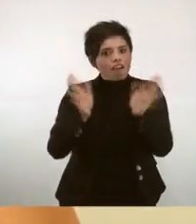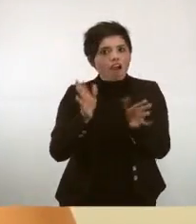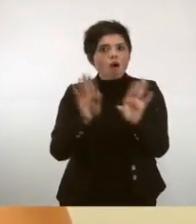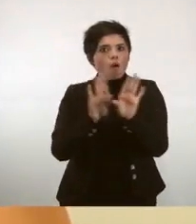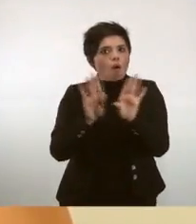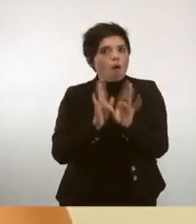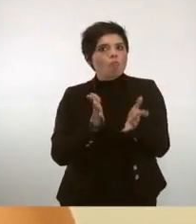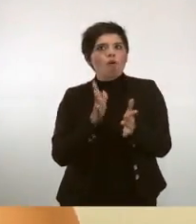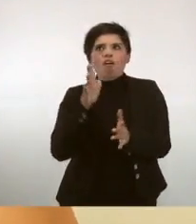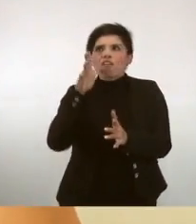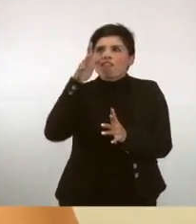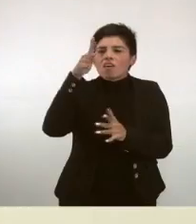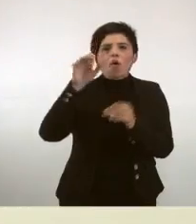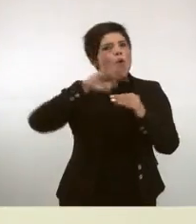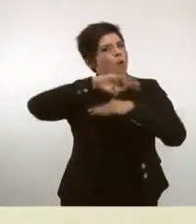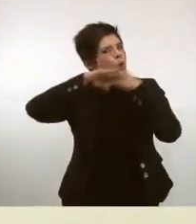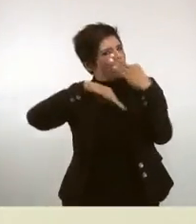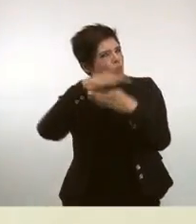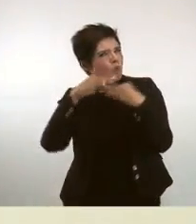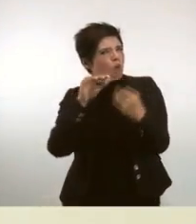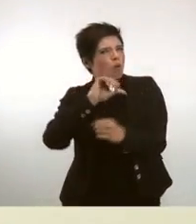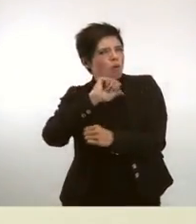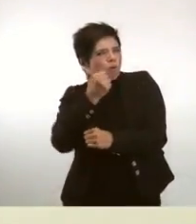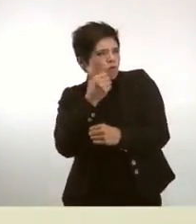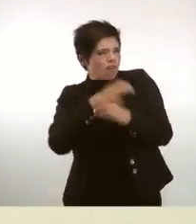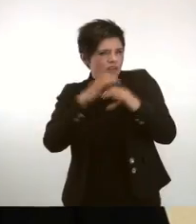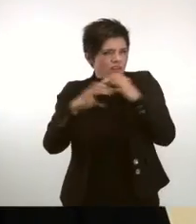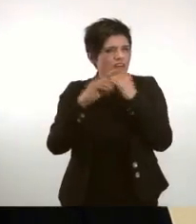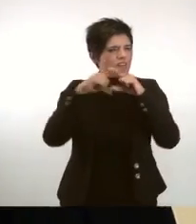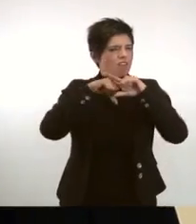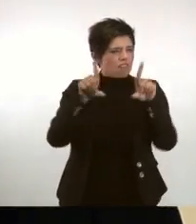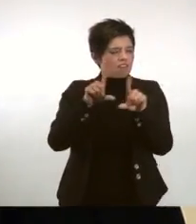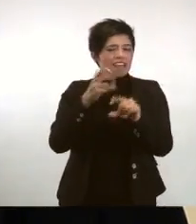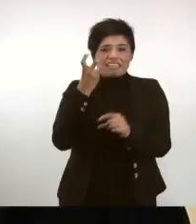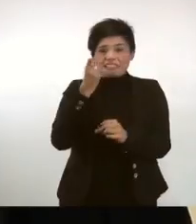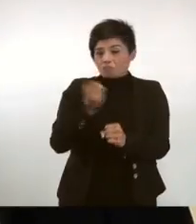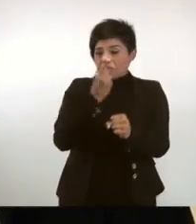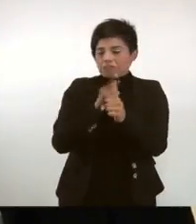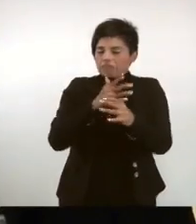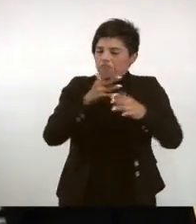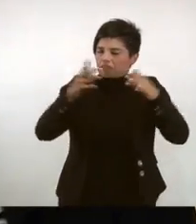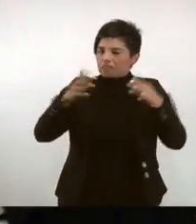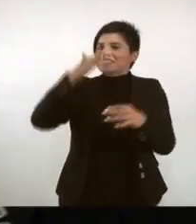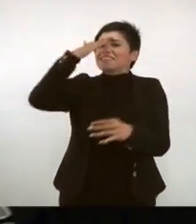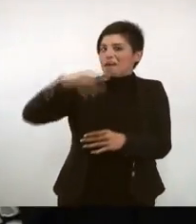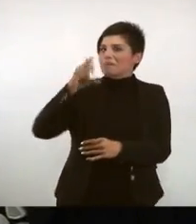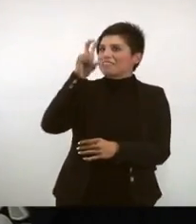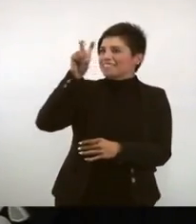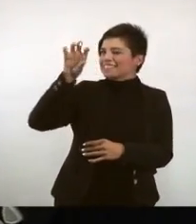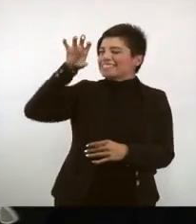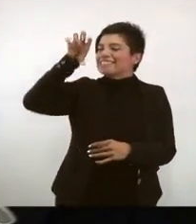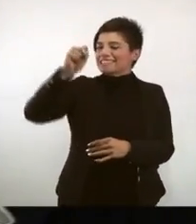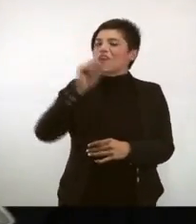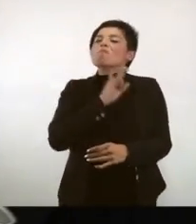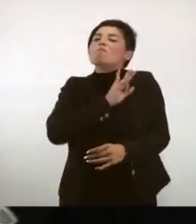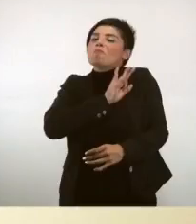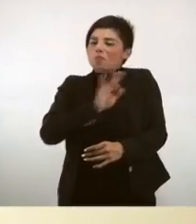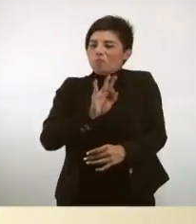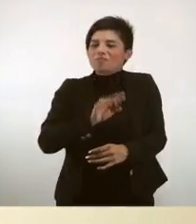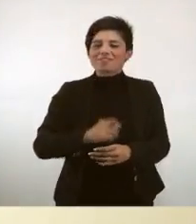forma como que ya de aspirar a otras cosas. Una oportunidad inmensa. Saber que si lo sueñas, lo puedes lograr.